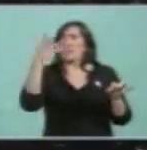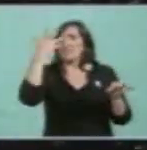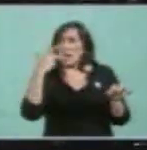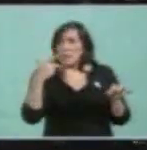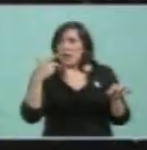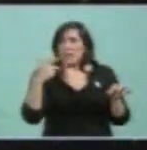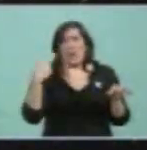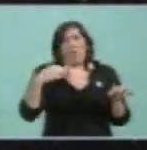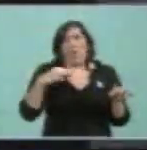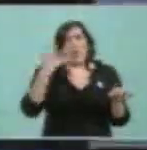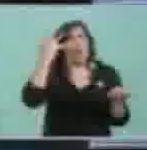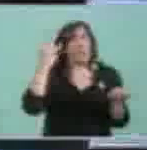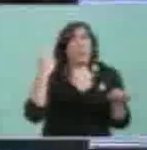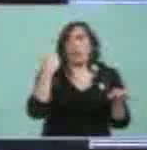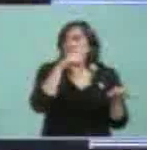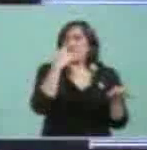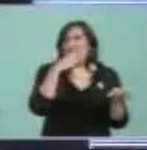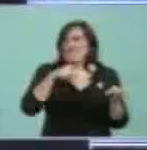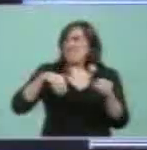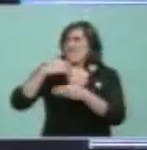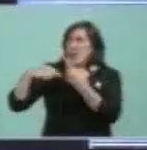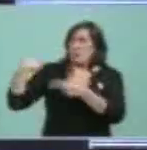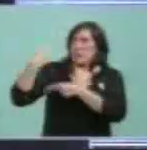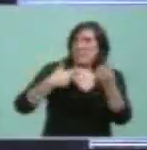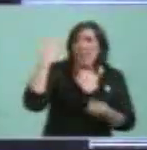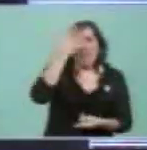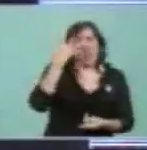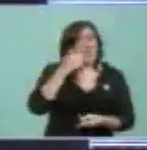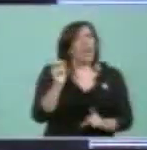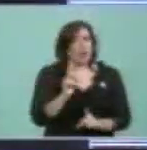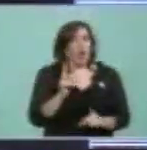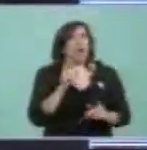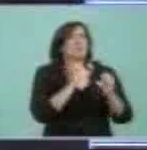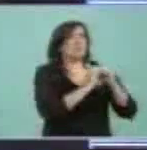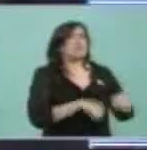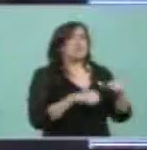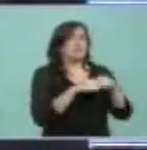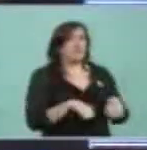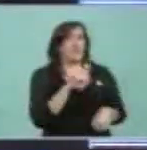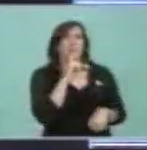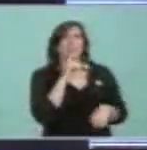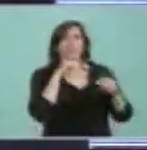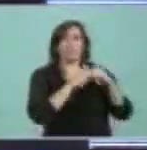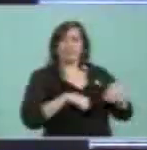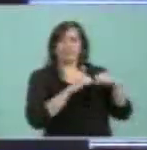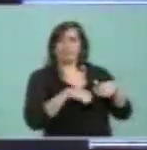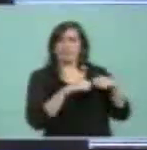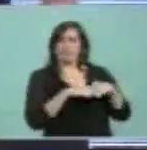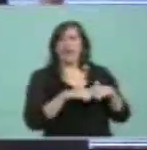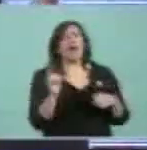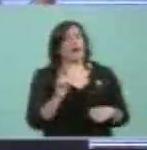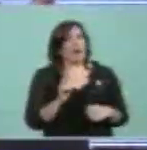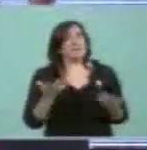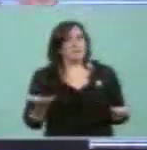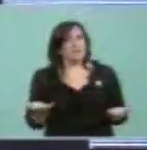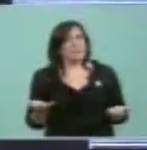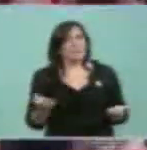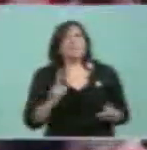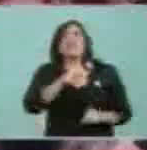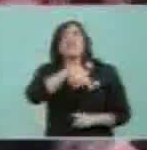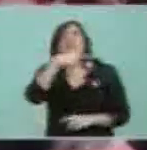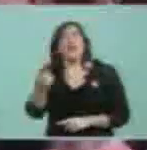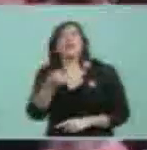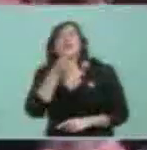ser rubio de ojos celestes, no puede ser un negro. Sí, señor. Por eso, Ofalucho,